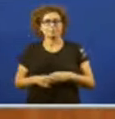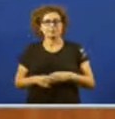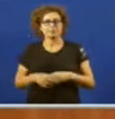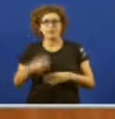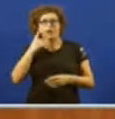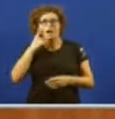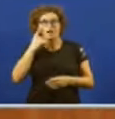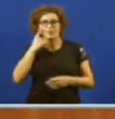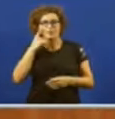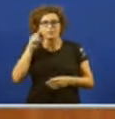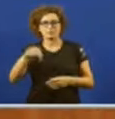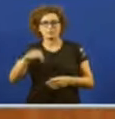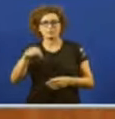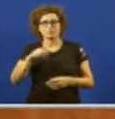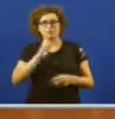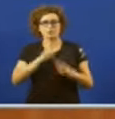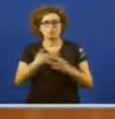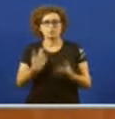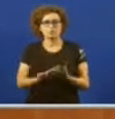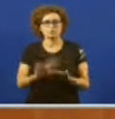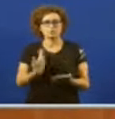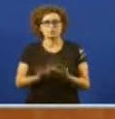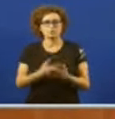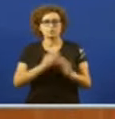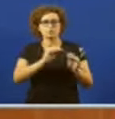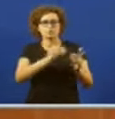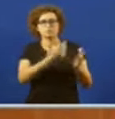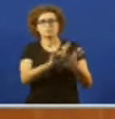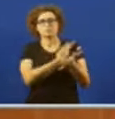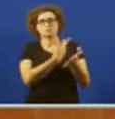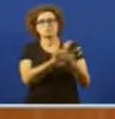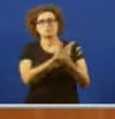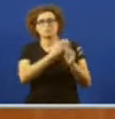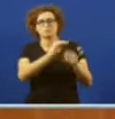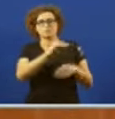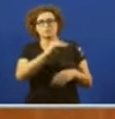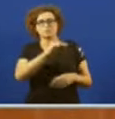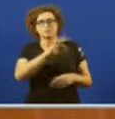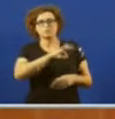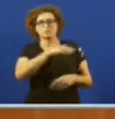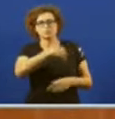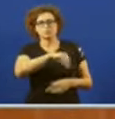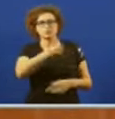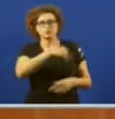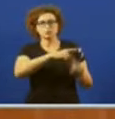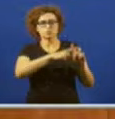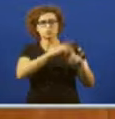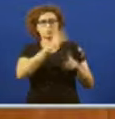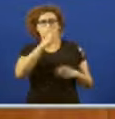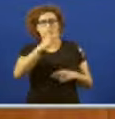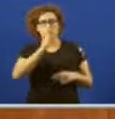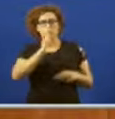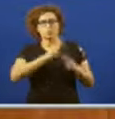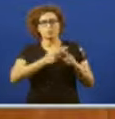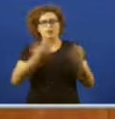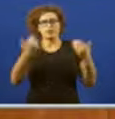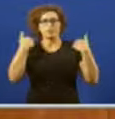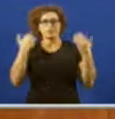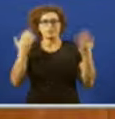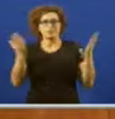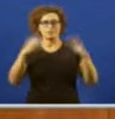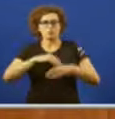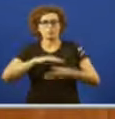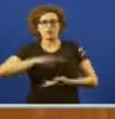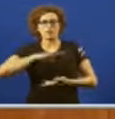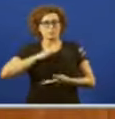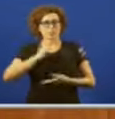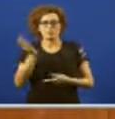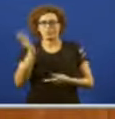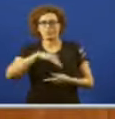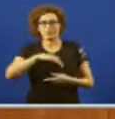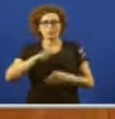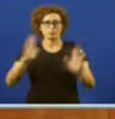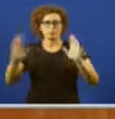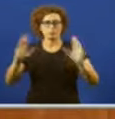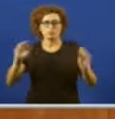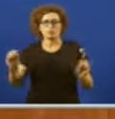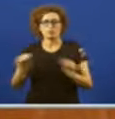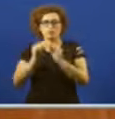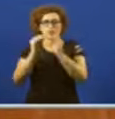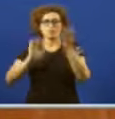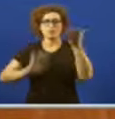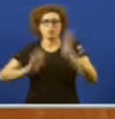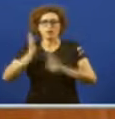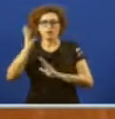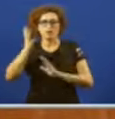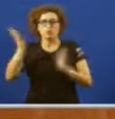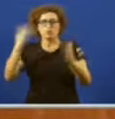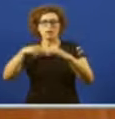esta rendición de contas do presidente da xunta Sobre a súa incompetencia durante a vaga de lumes E a súa incapacidade de xestionar